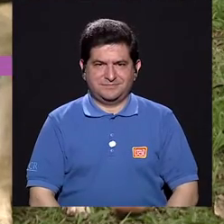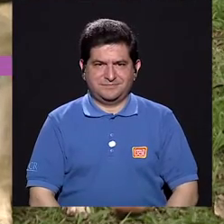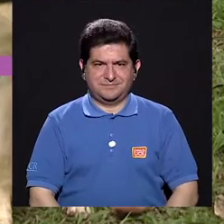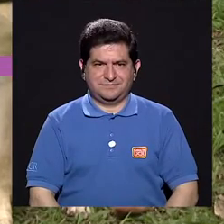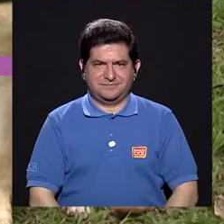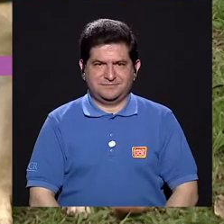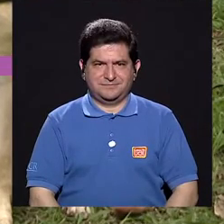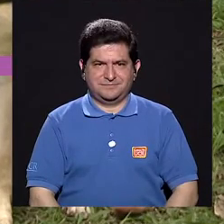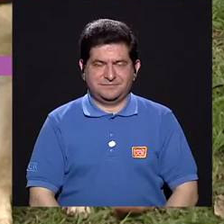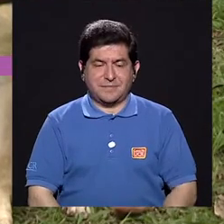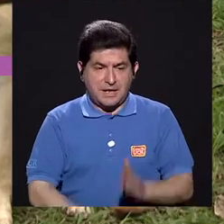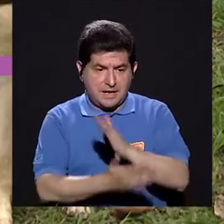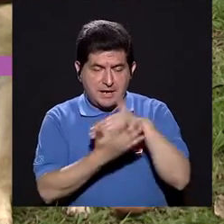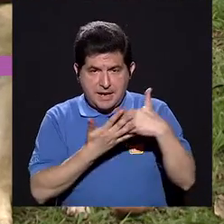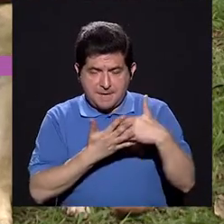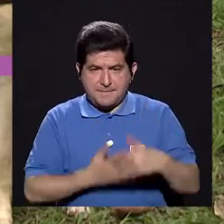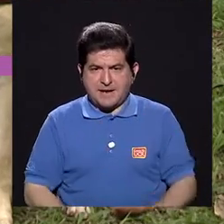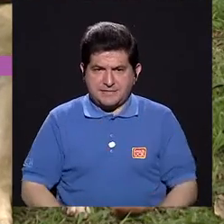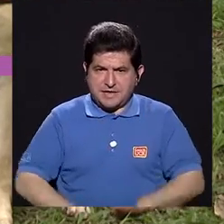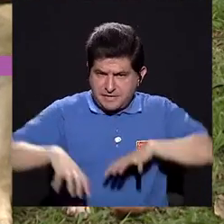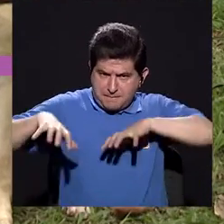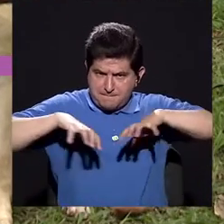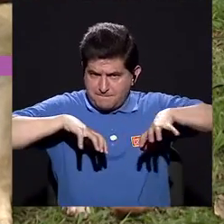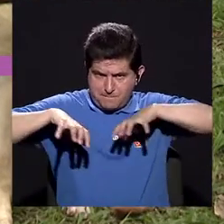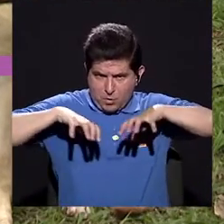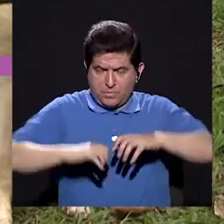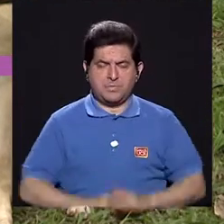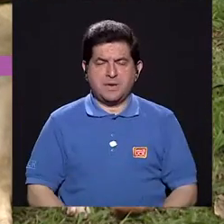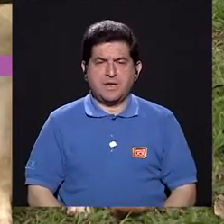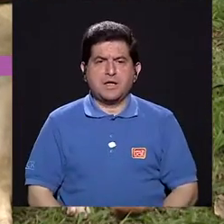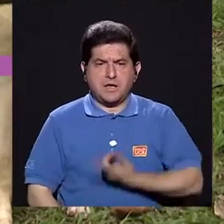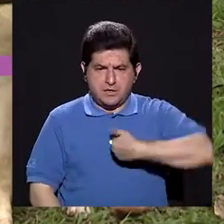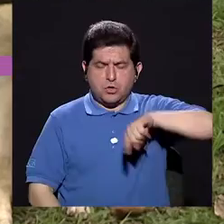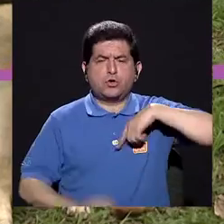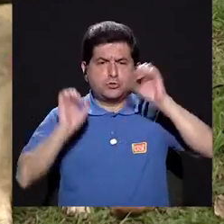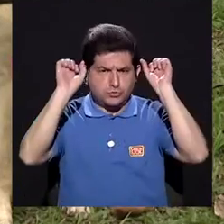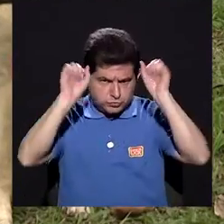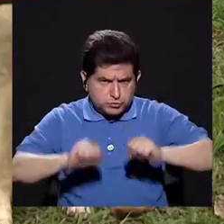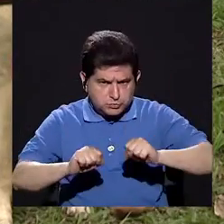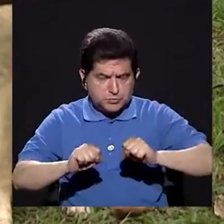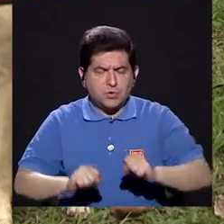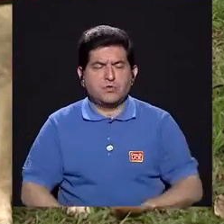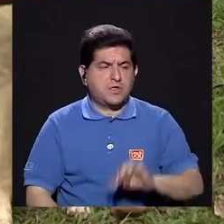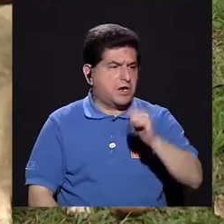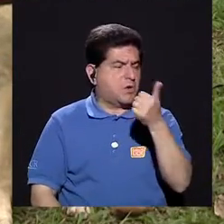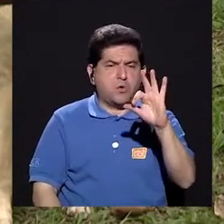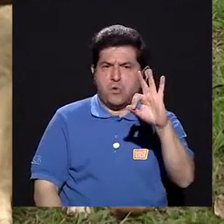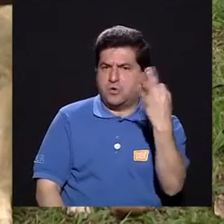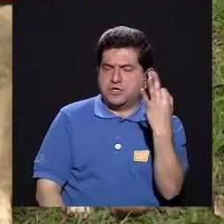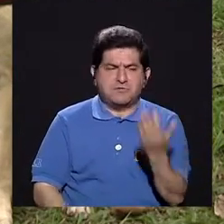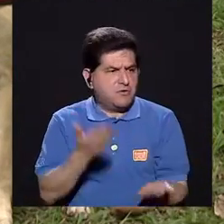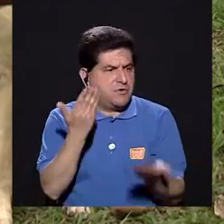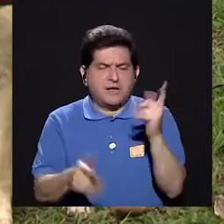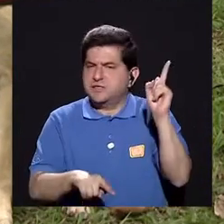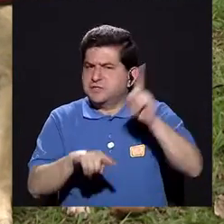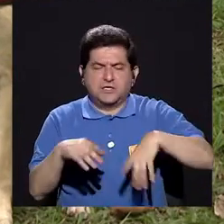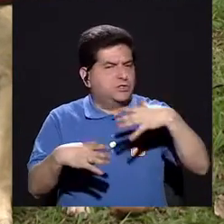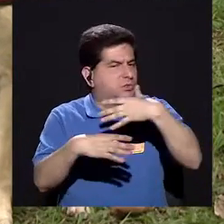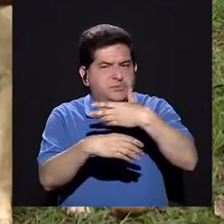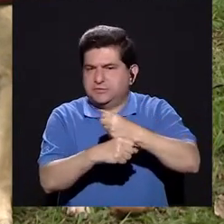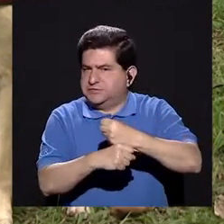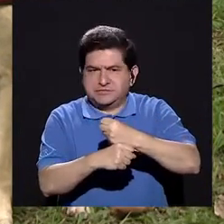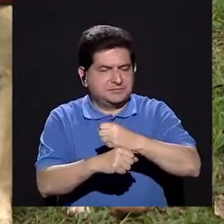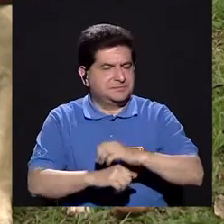La parte motora, logramos movimientos que de otra forma no se hacen.